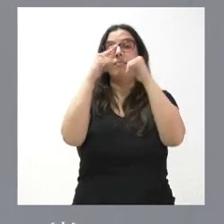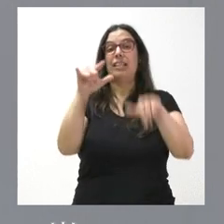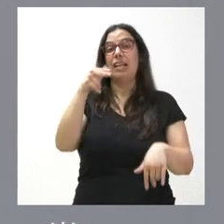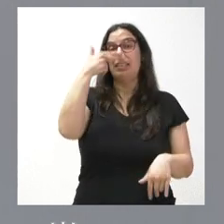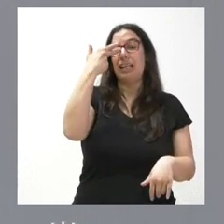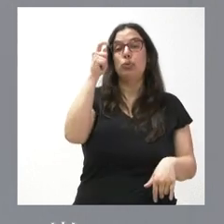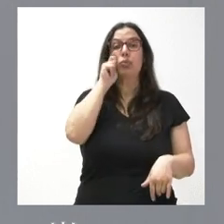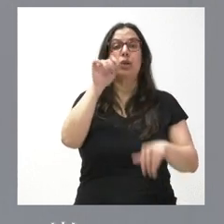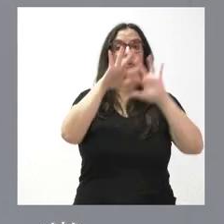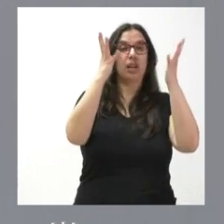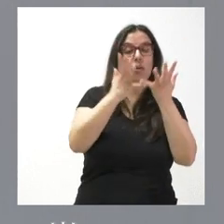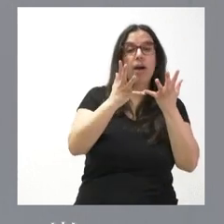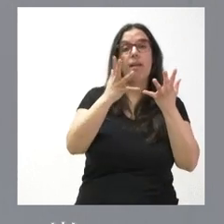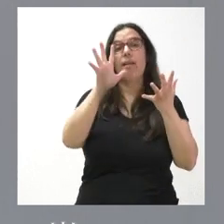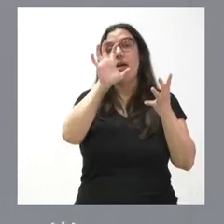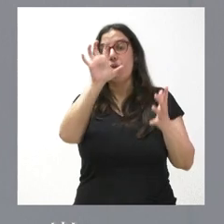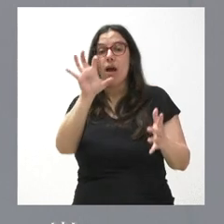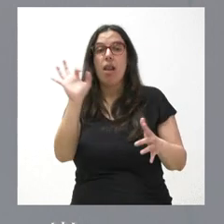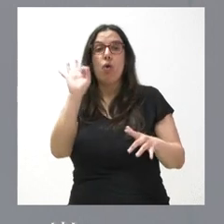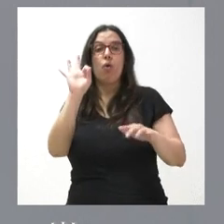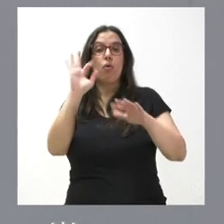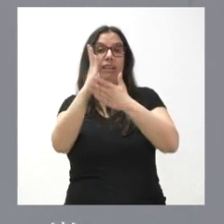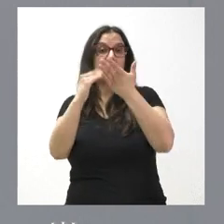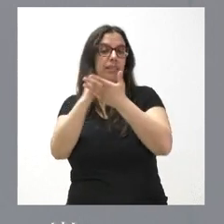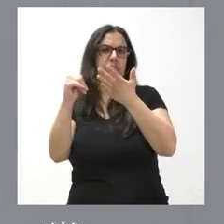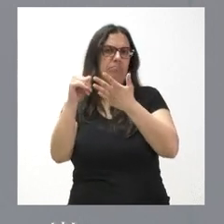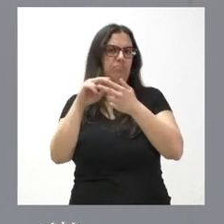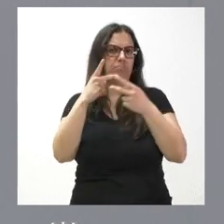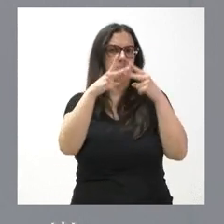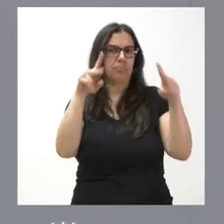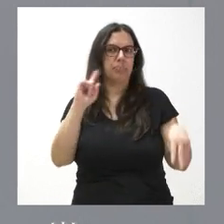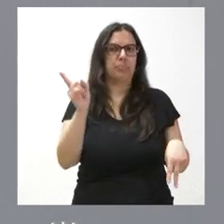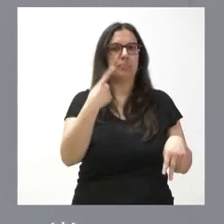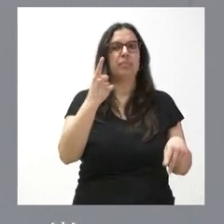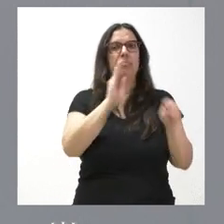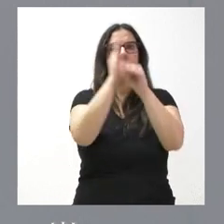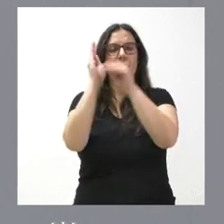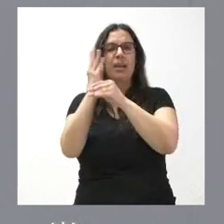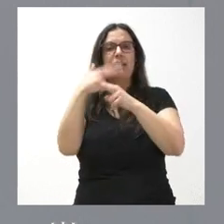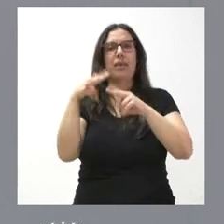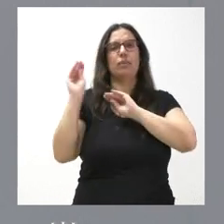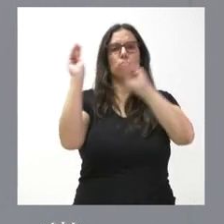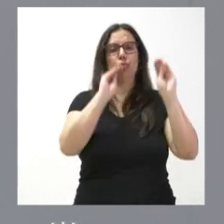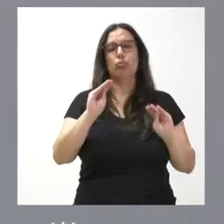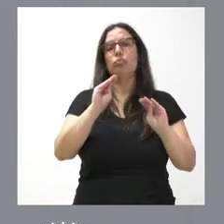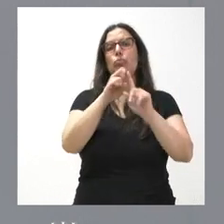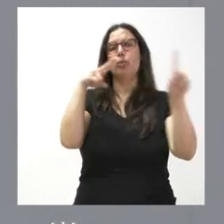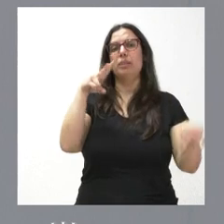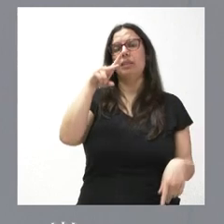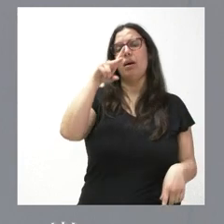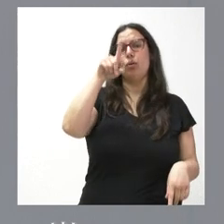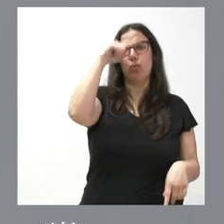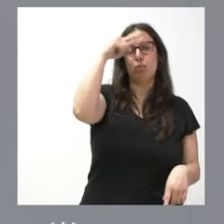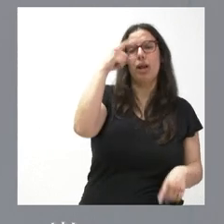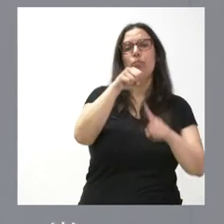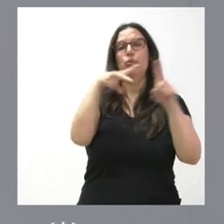nacional o regional. Se financian las actuaciones para estas actividades, tanto desde la perspectiva cultural como religiosa y